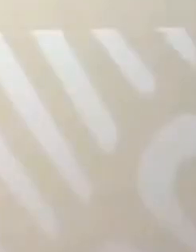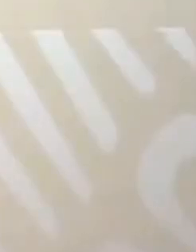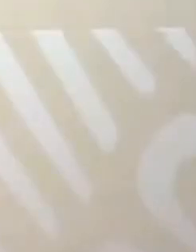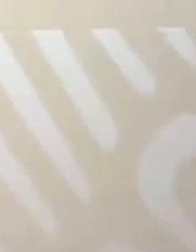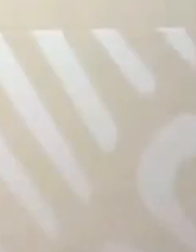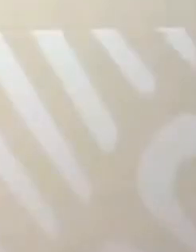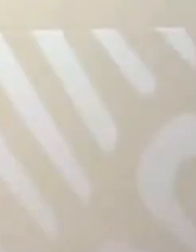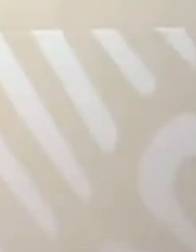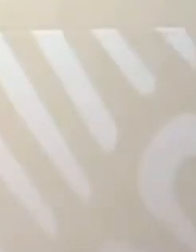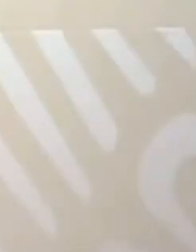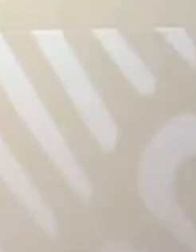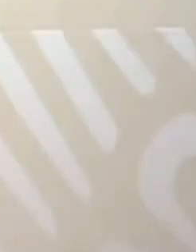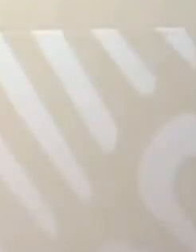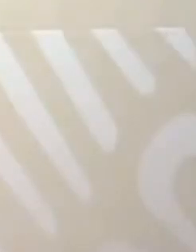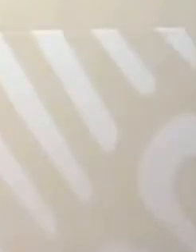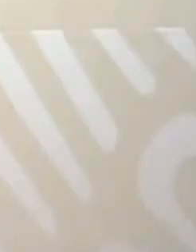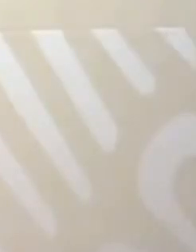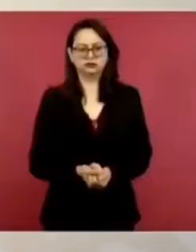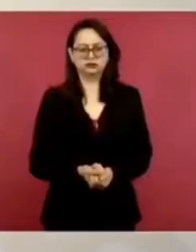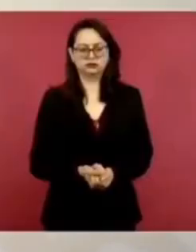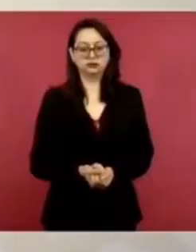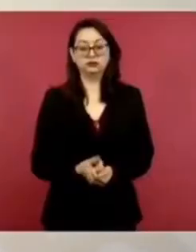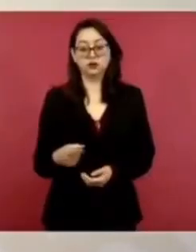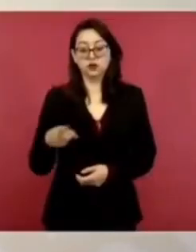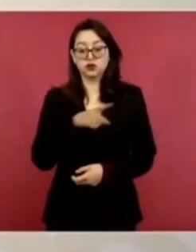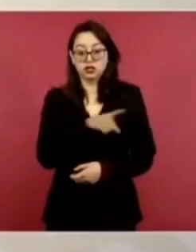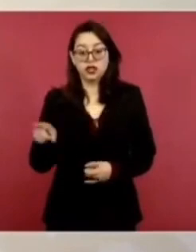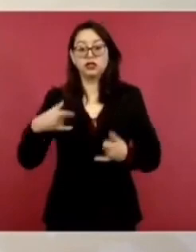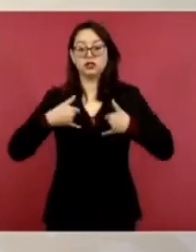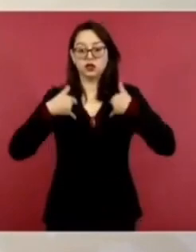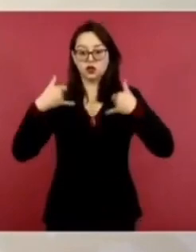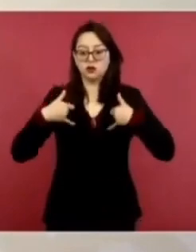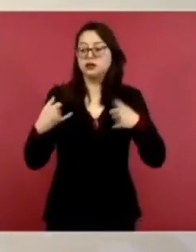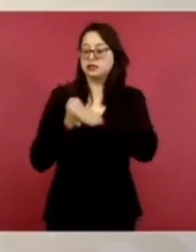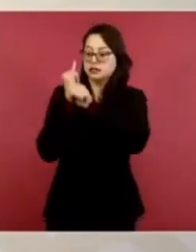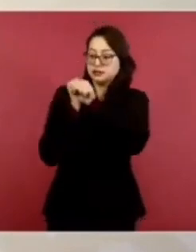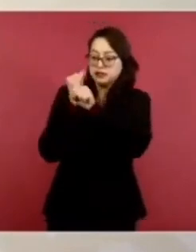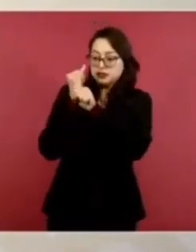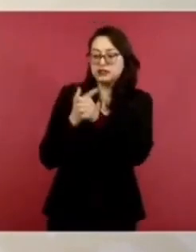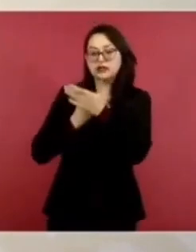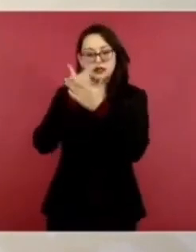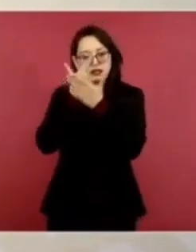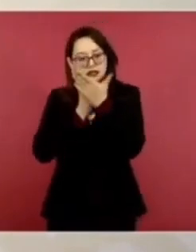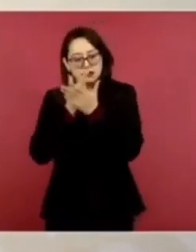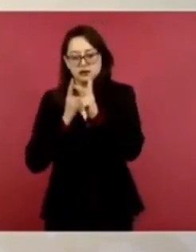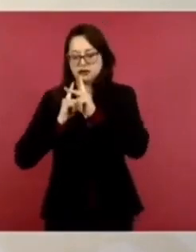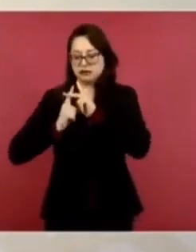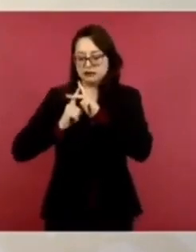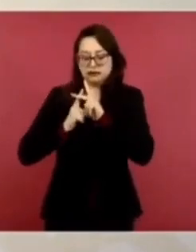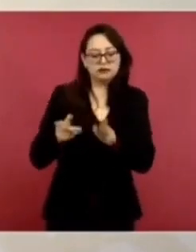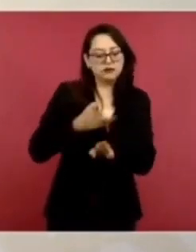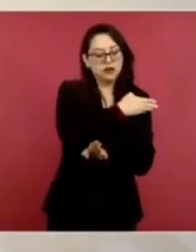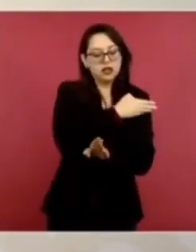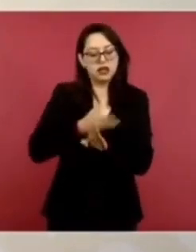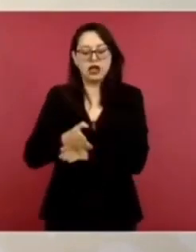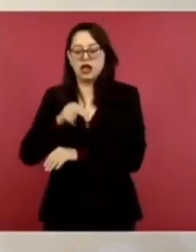Hagan la revisión. Entonces, todo eso significó la política neoliberal.